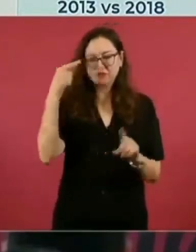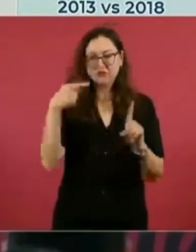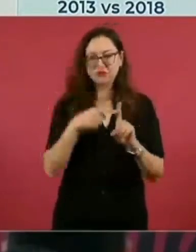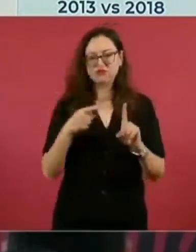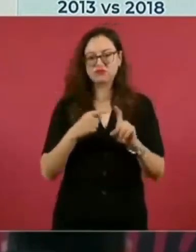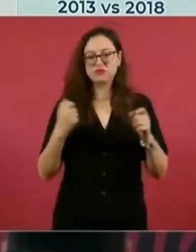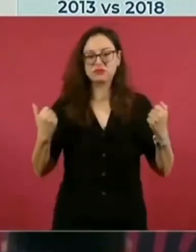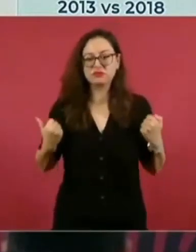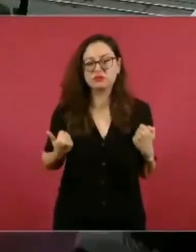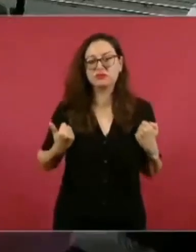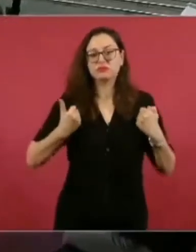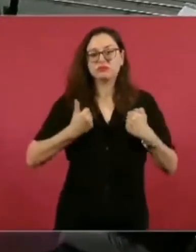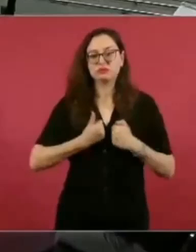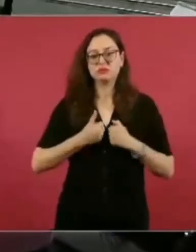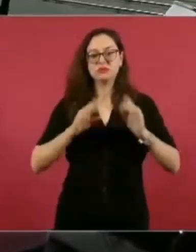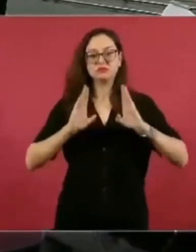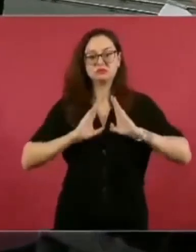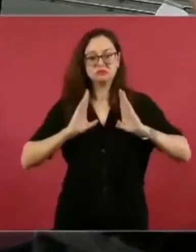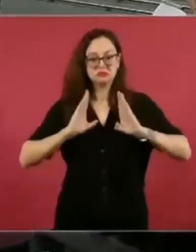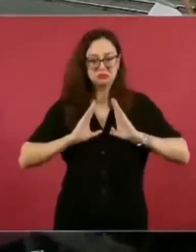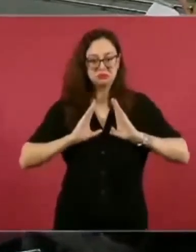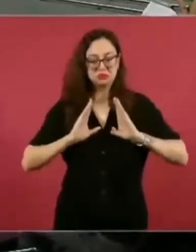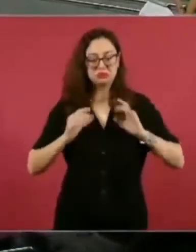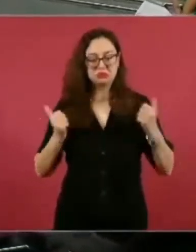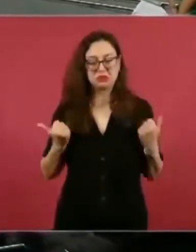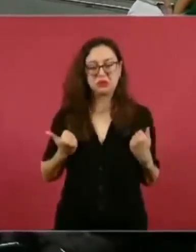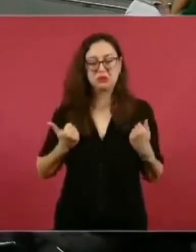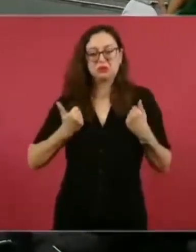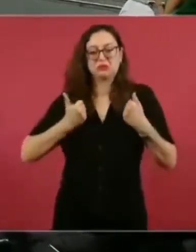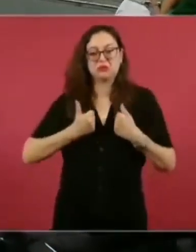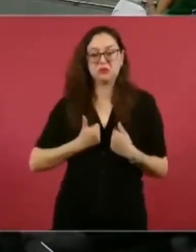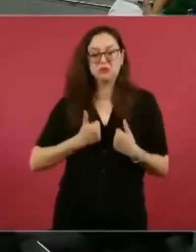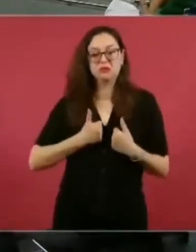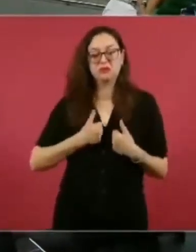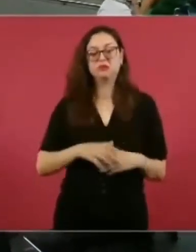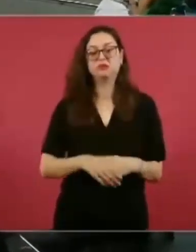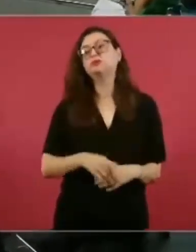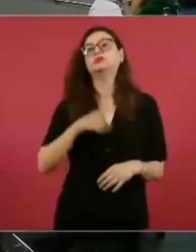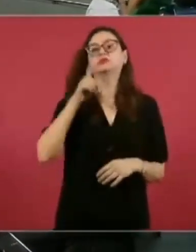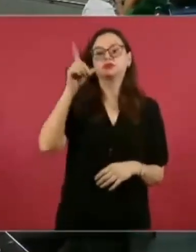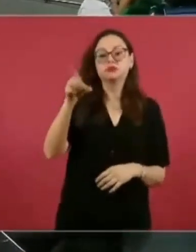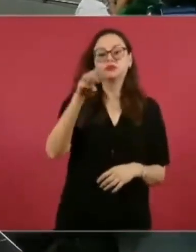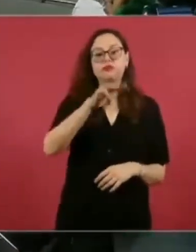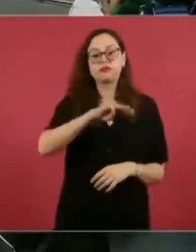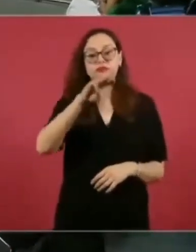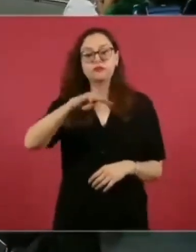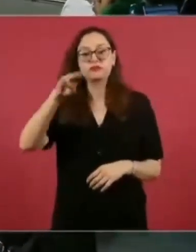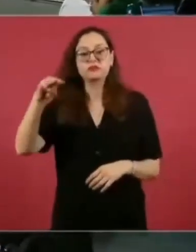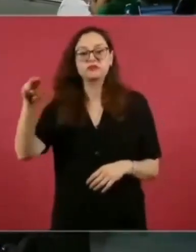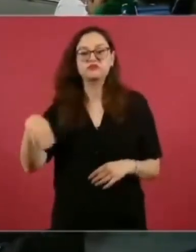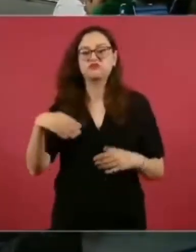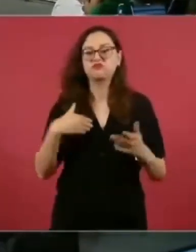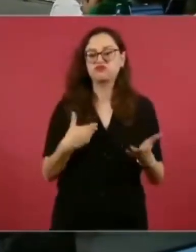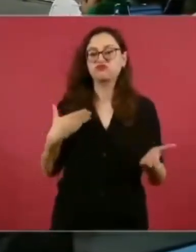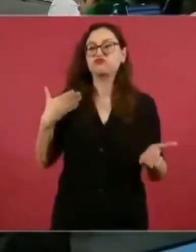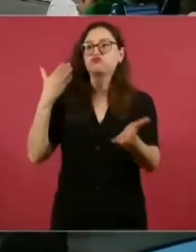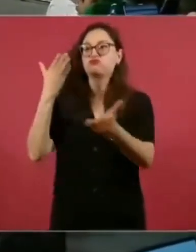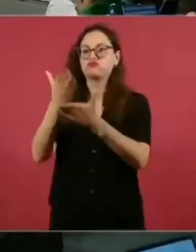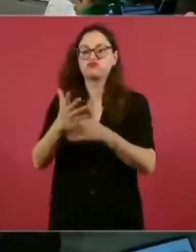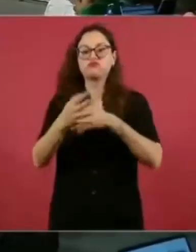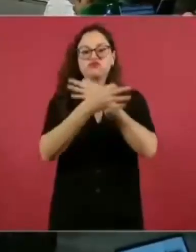Patzingán, a la tierra caliente de Michoacán a declarar la guerra.